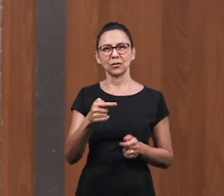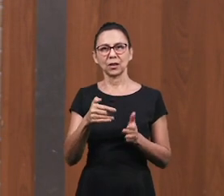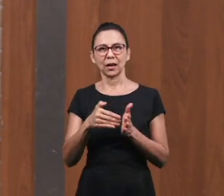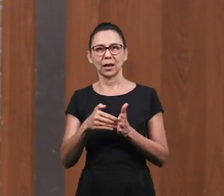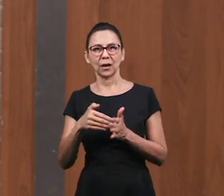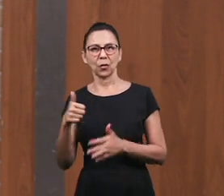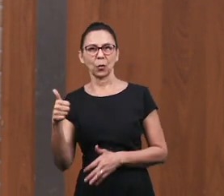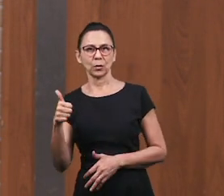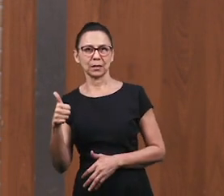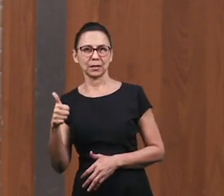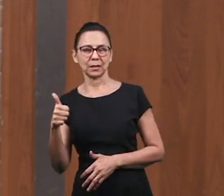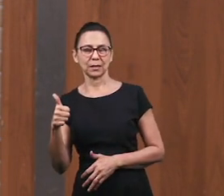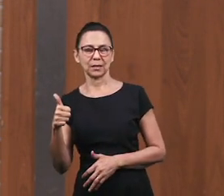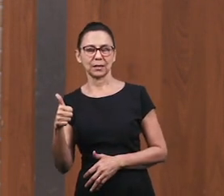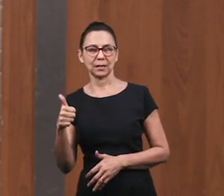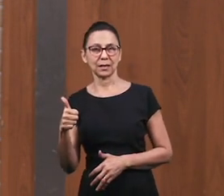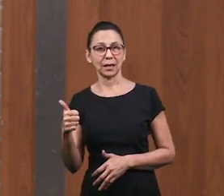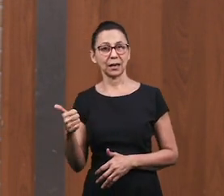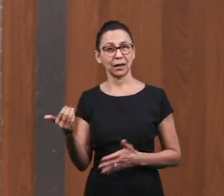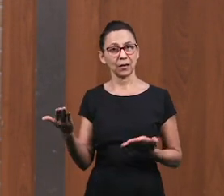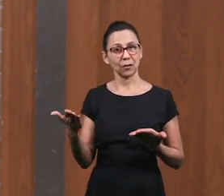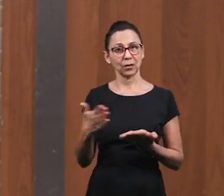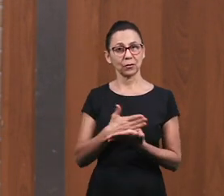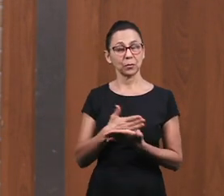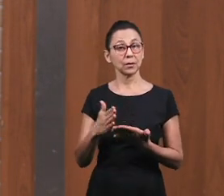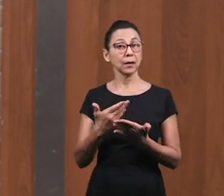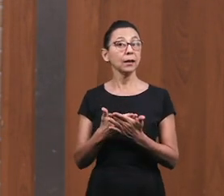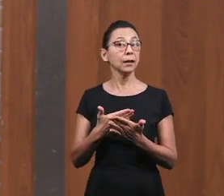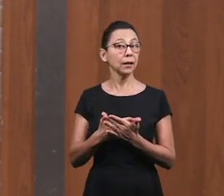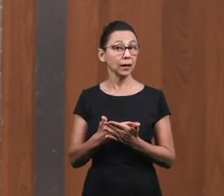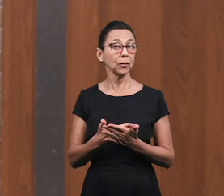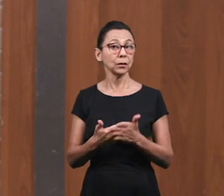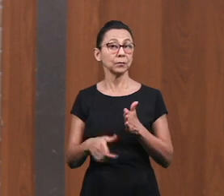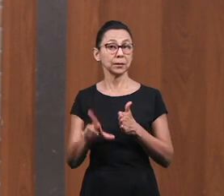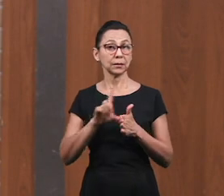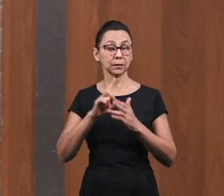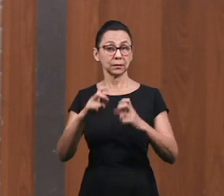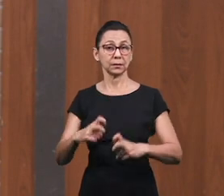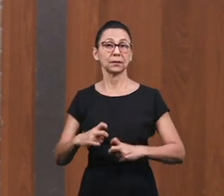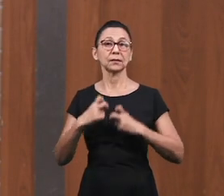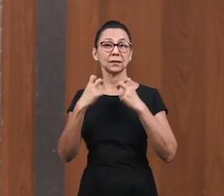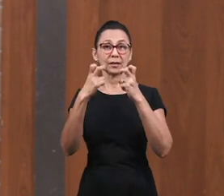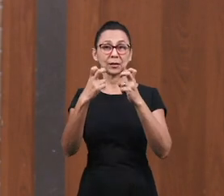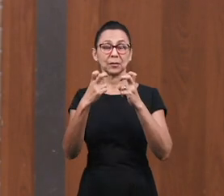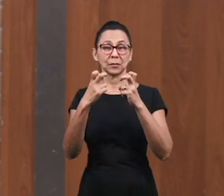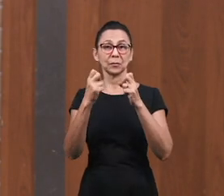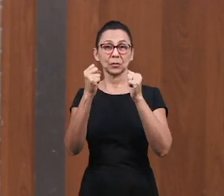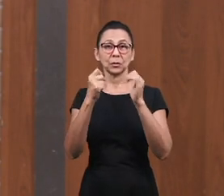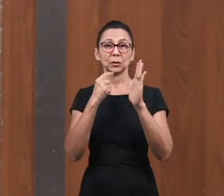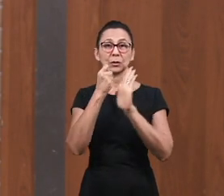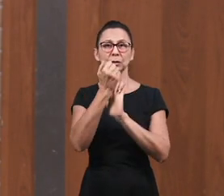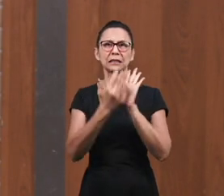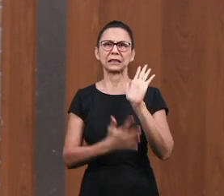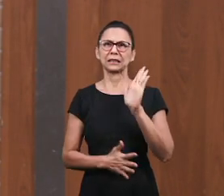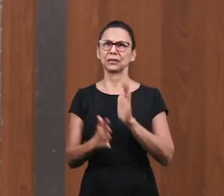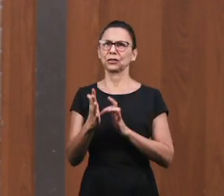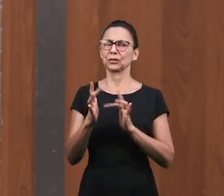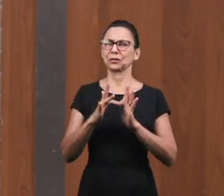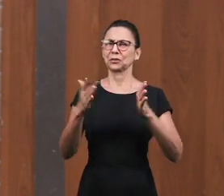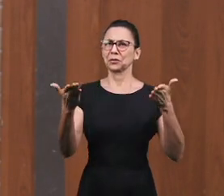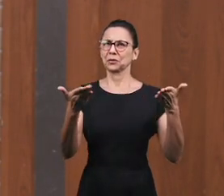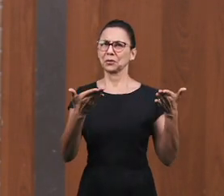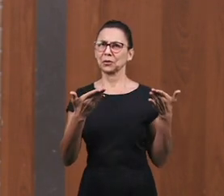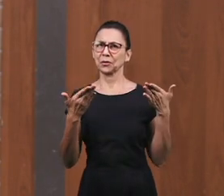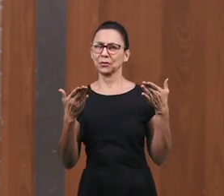vamos a comenzar nuestra clase en nuestro periodo de adoración al Señor haciendo un clamor por la sangre de Jesús. Yo